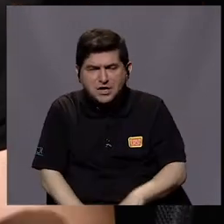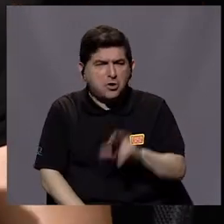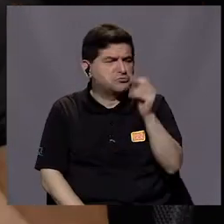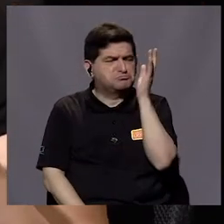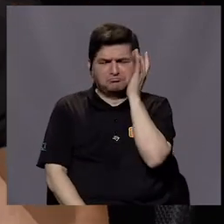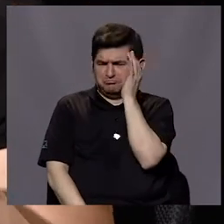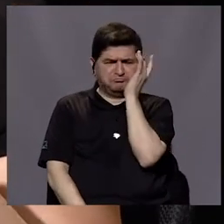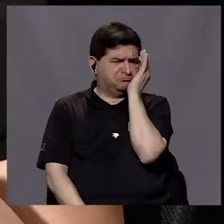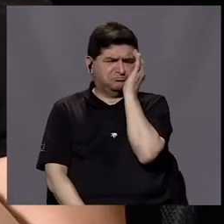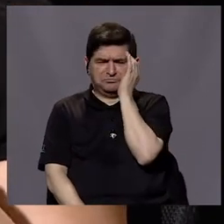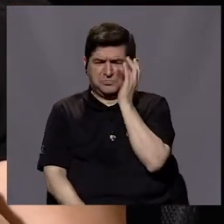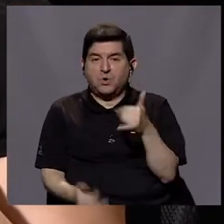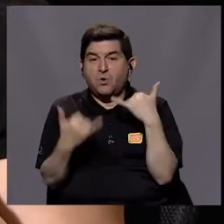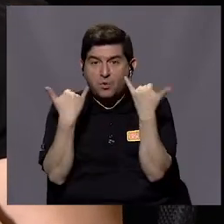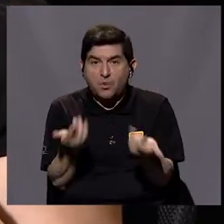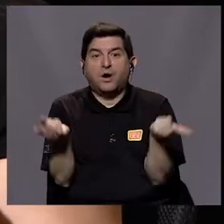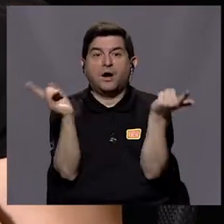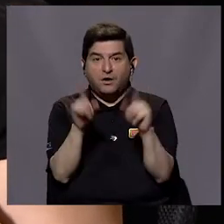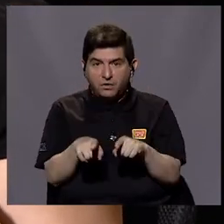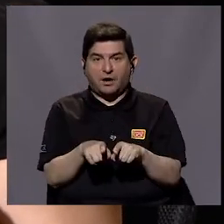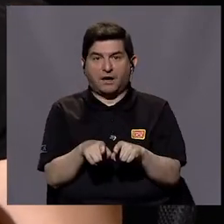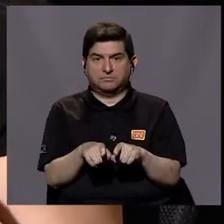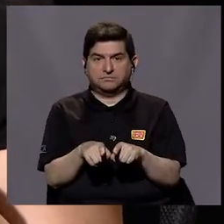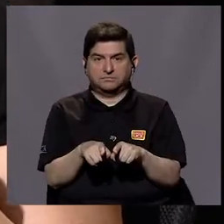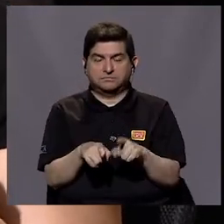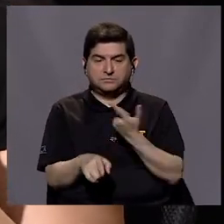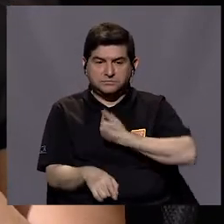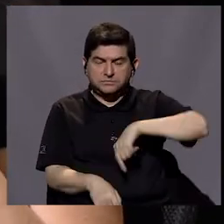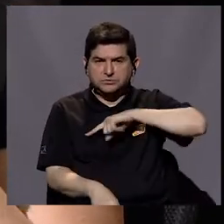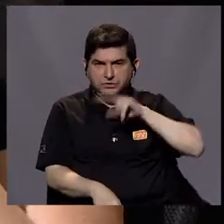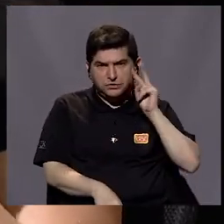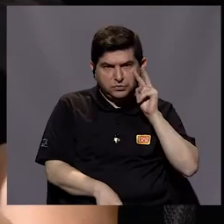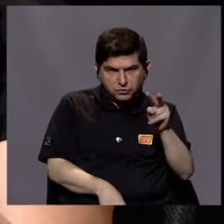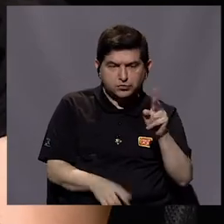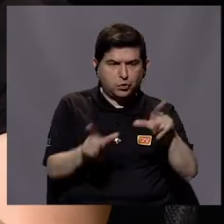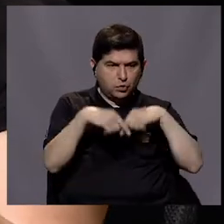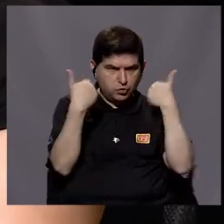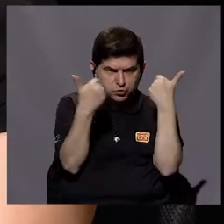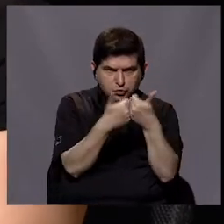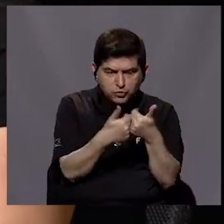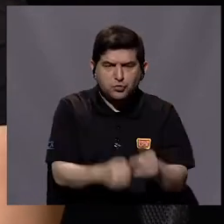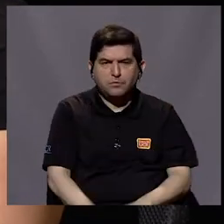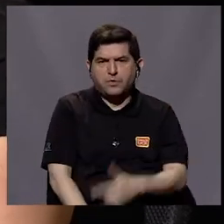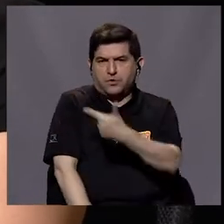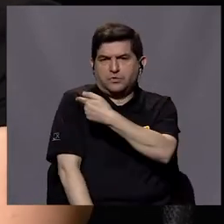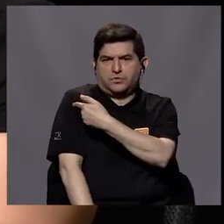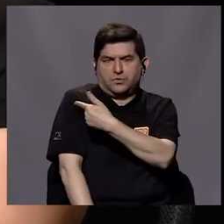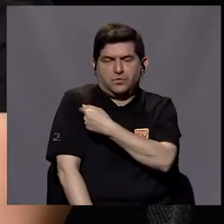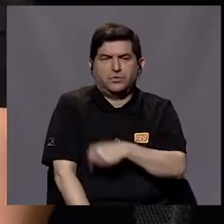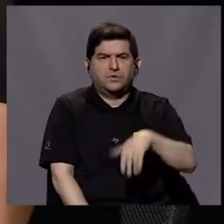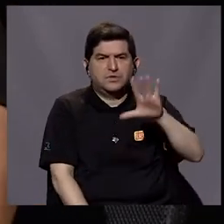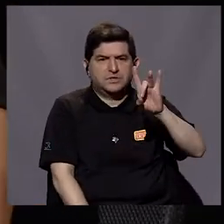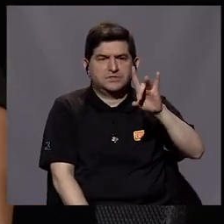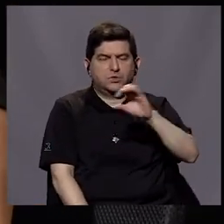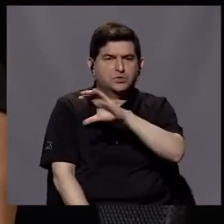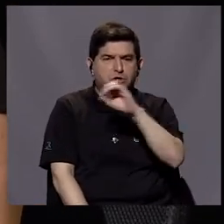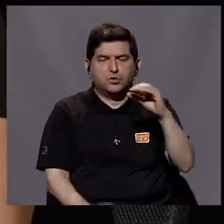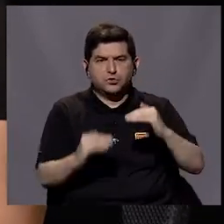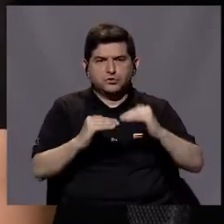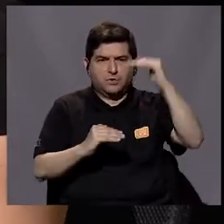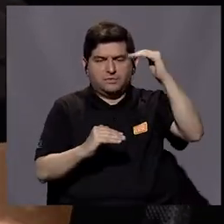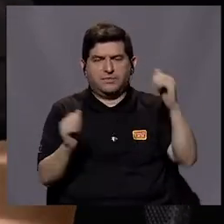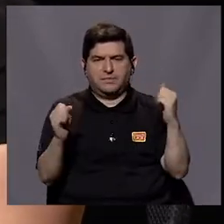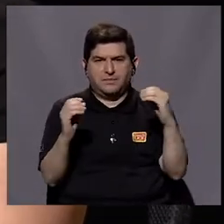no sería tan preocupante como lo es en este momento, ¿verdad? Si nos ponemos a ver este grupo para la vacunación de 58 más que